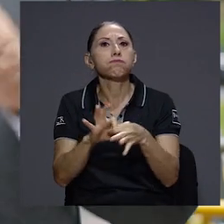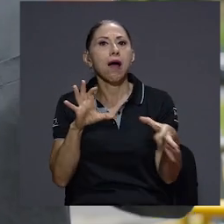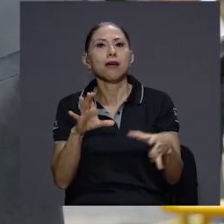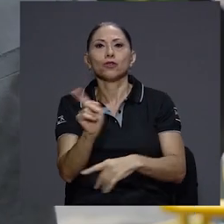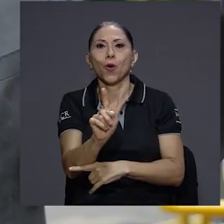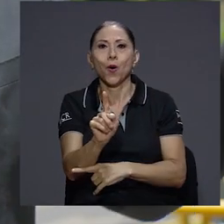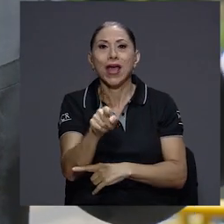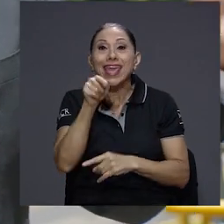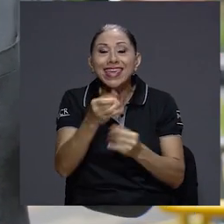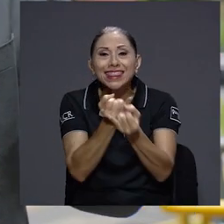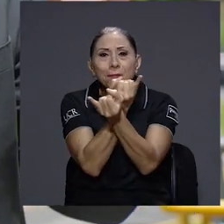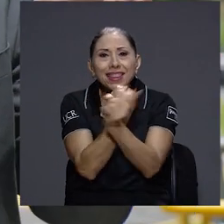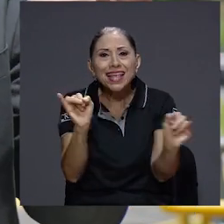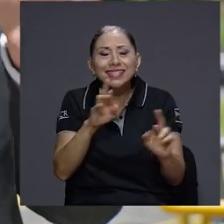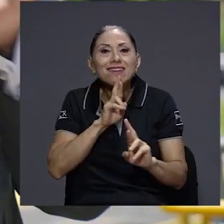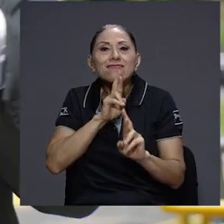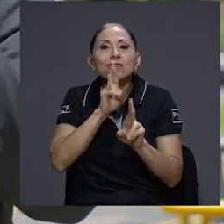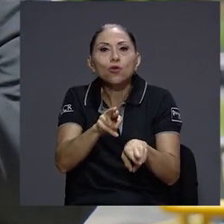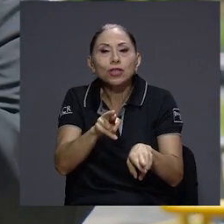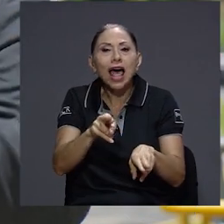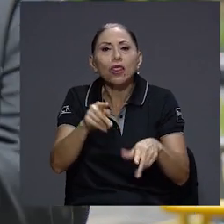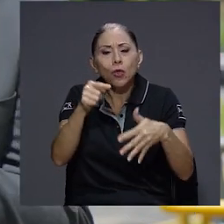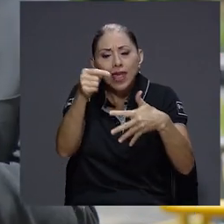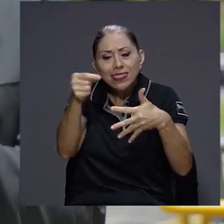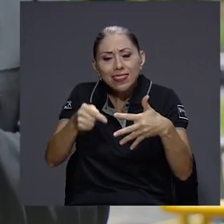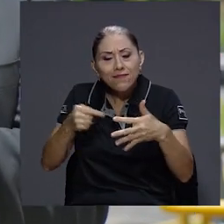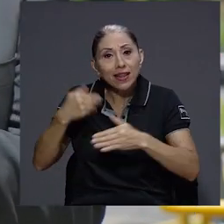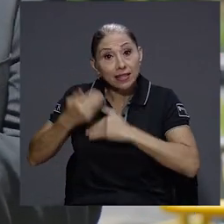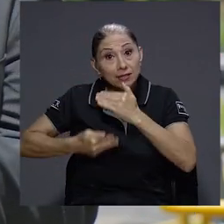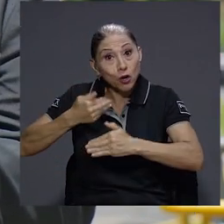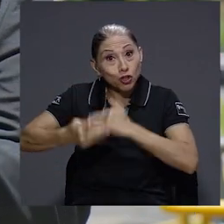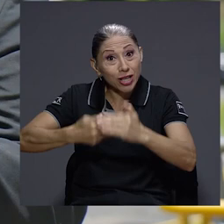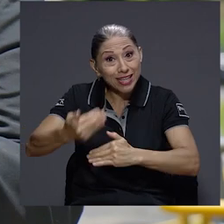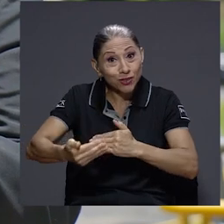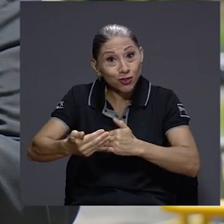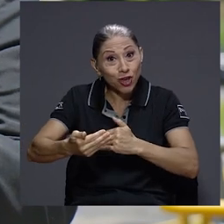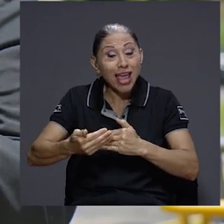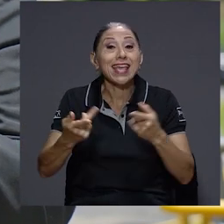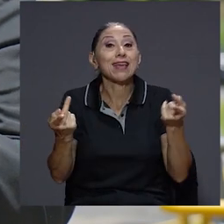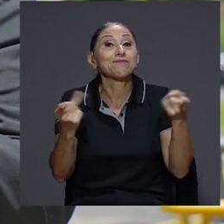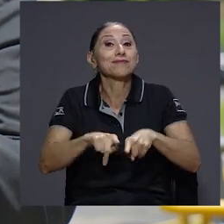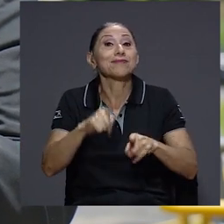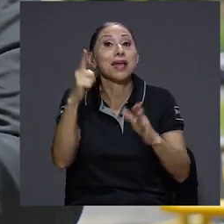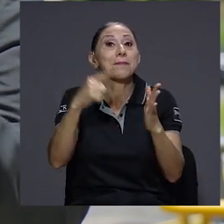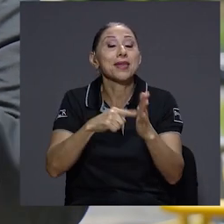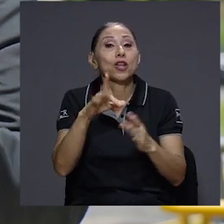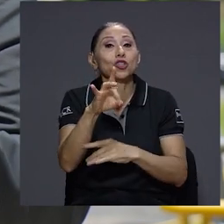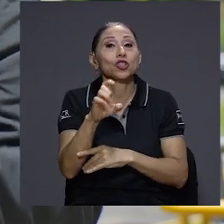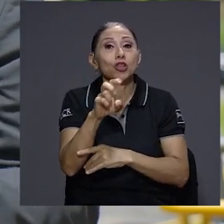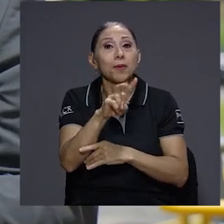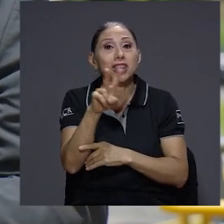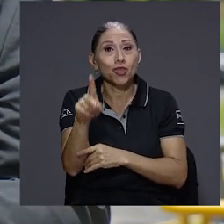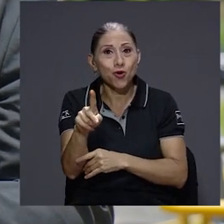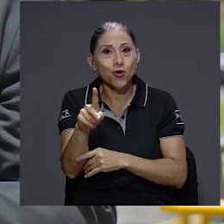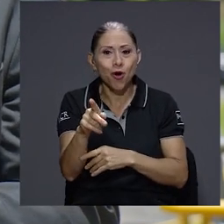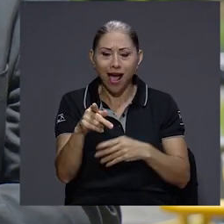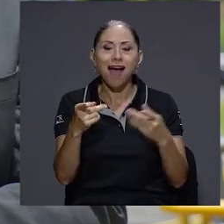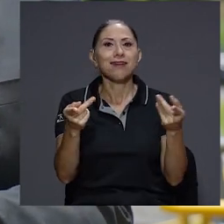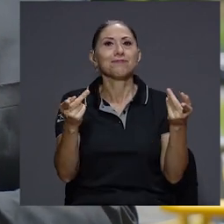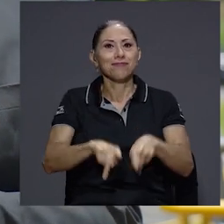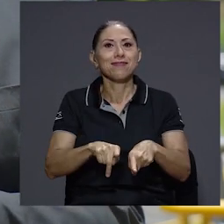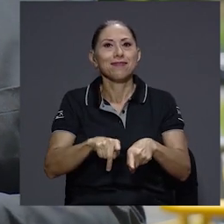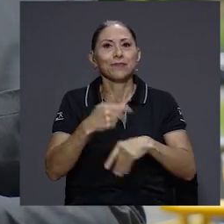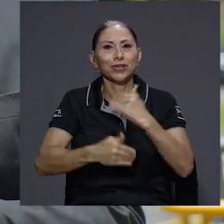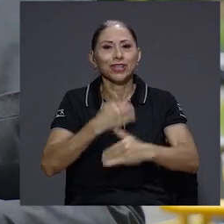espontánea. Fue el resultado de una serie de procesos previos que se decantaron en 1821 para nuestro proceso